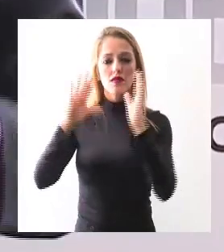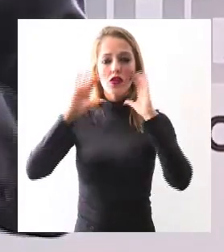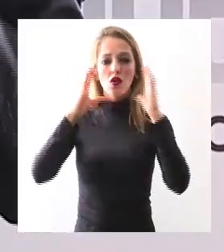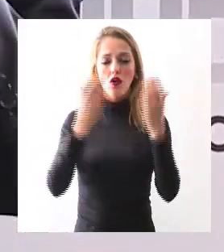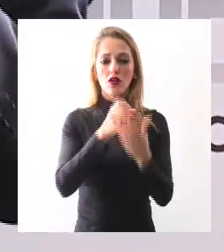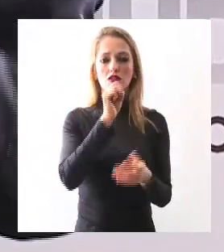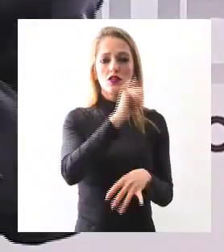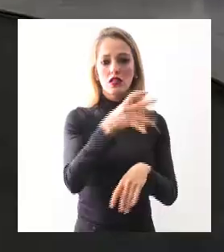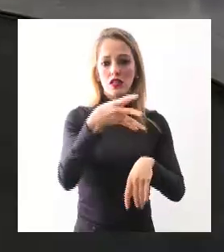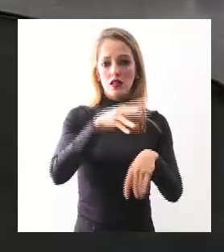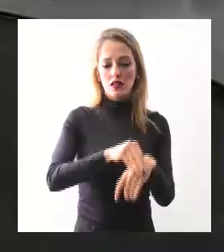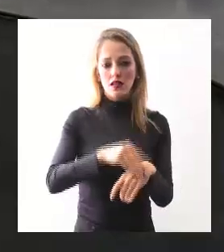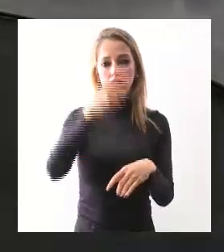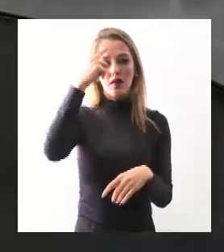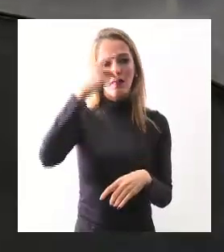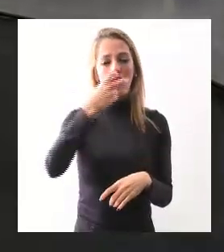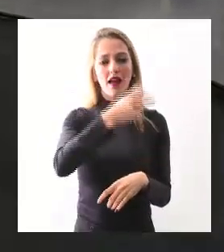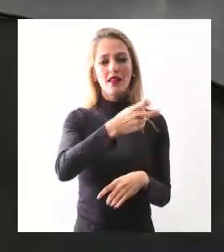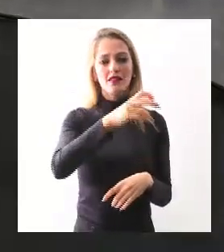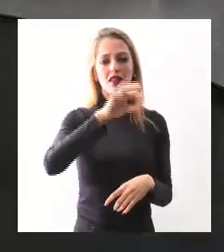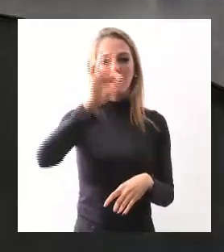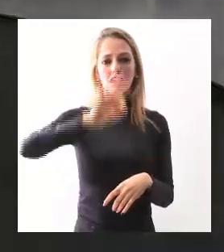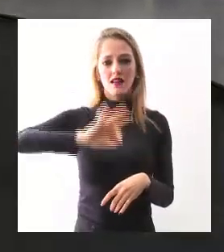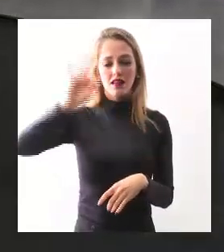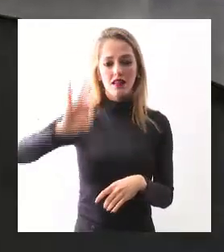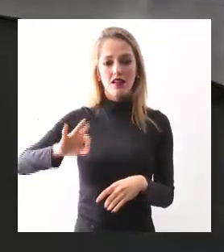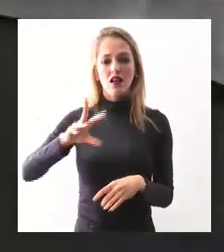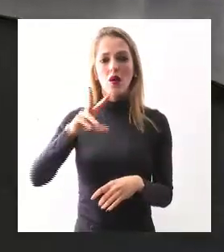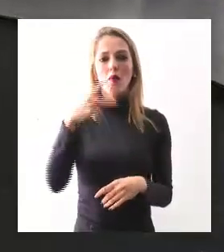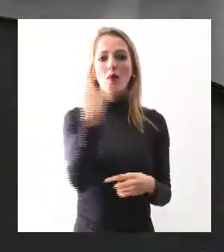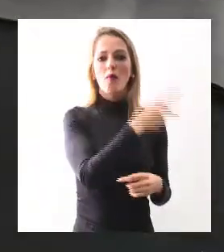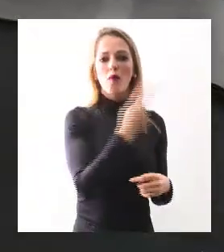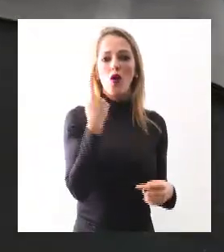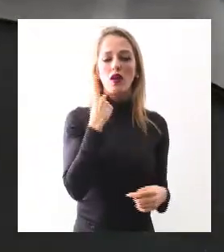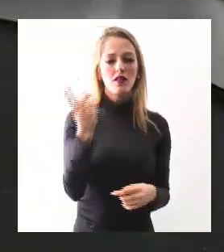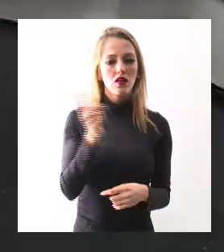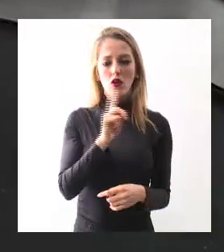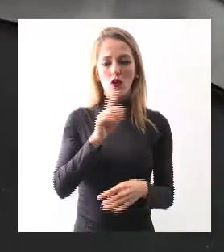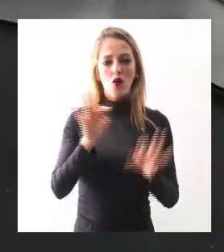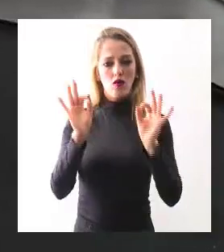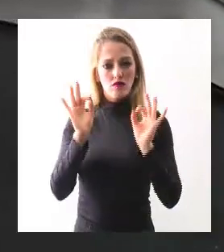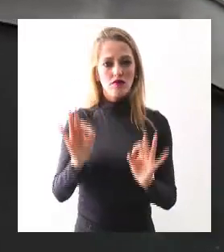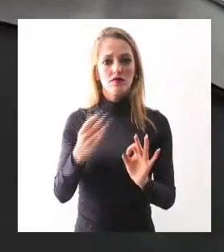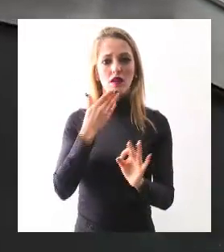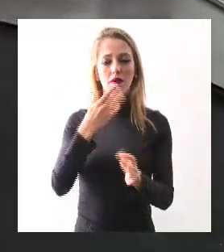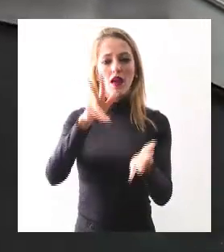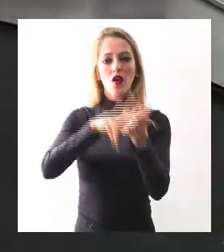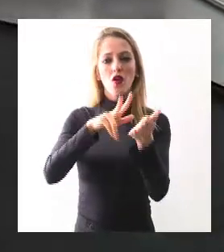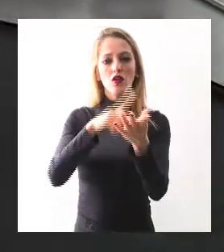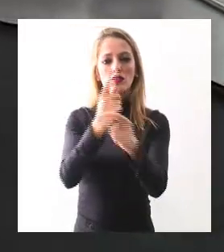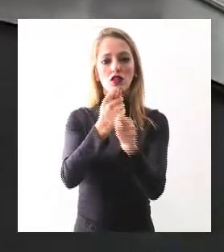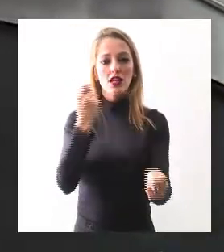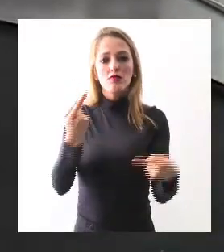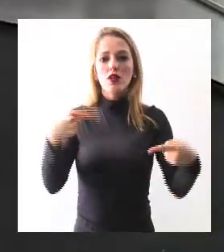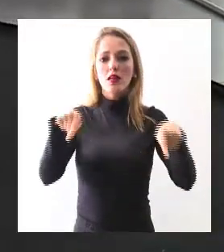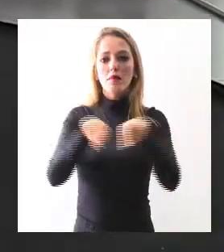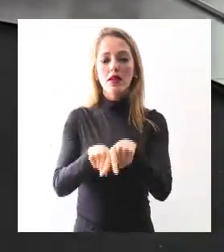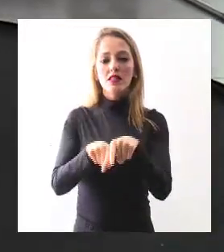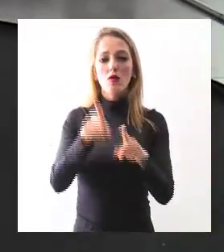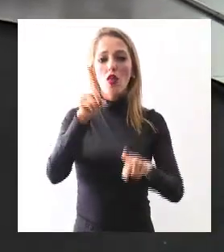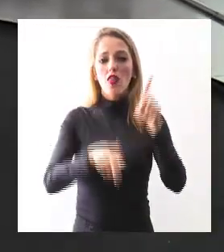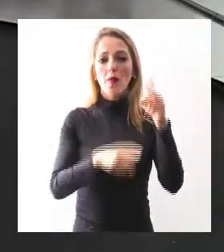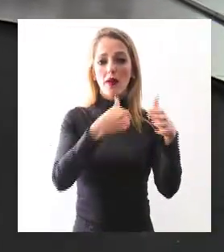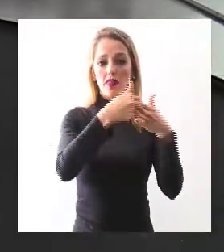que permitiera que la tarifa no fuera un tema político, sino un tema técnico, que verdaderamente permitiera que el costo del transporte se fuera de acuerdo a la